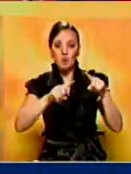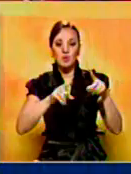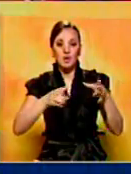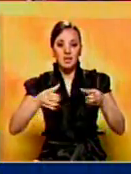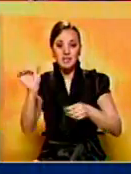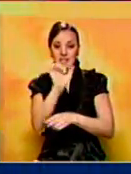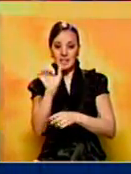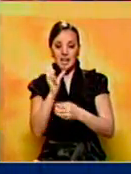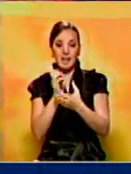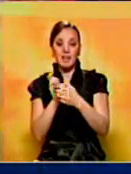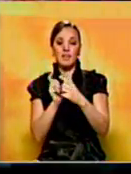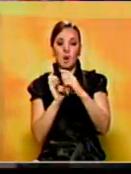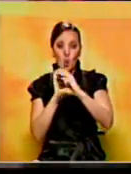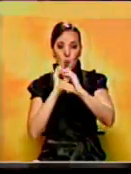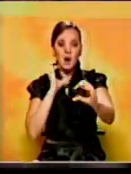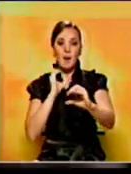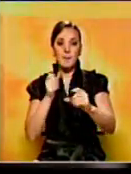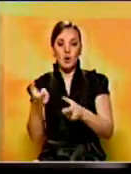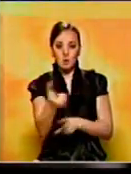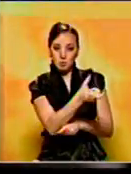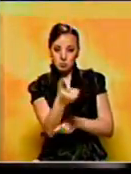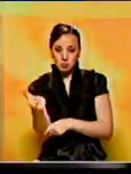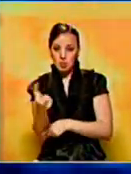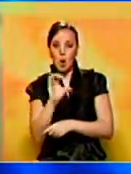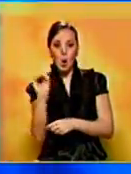de bomberos o el motor de uno de los ascensores.